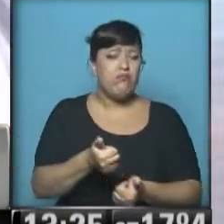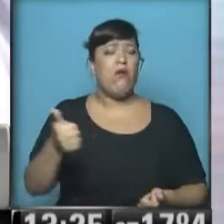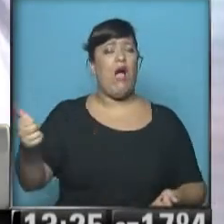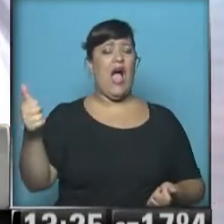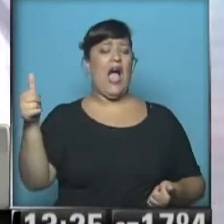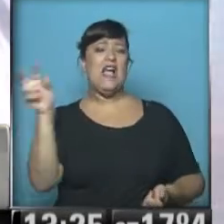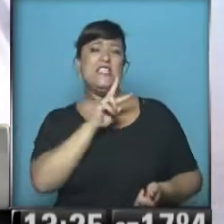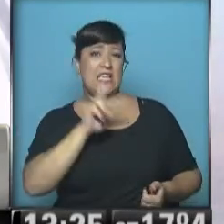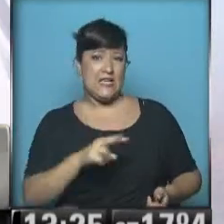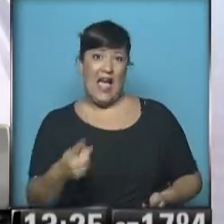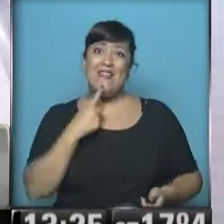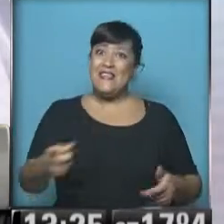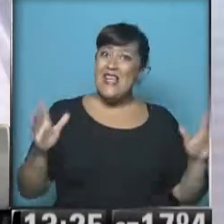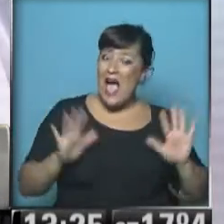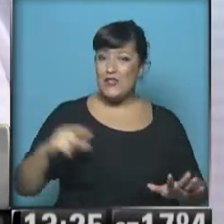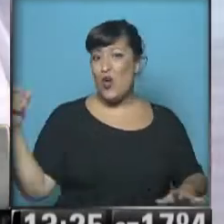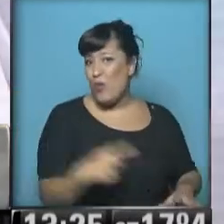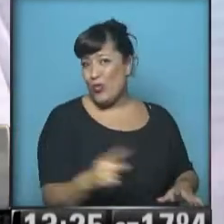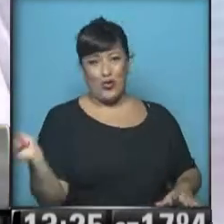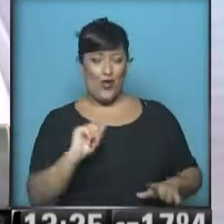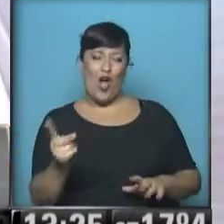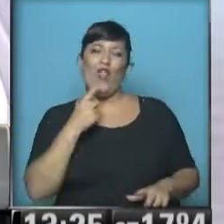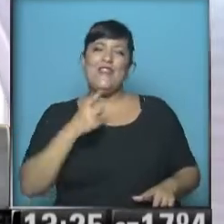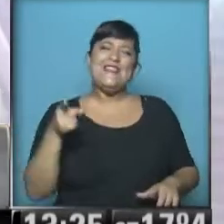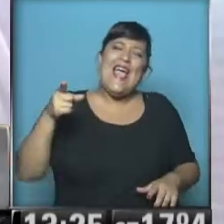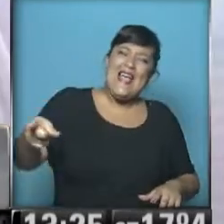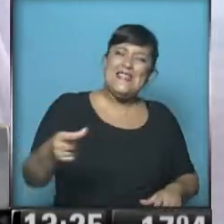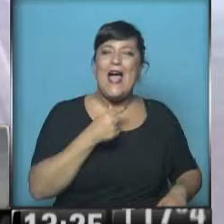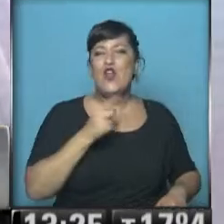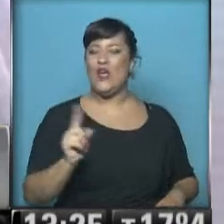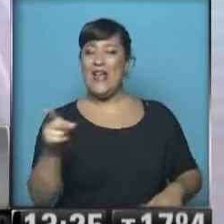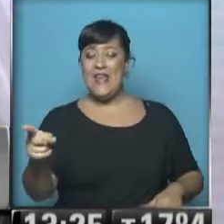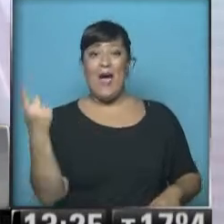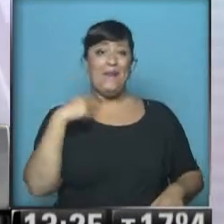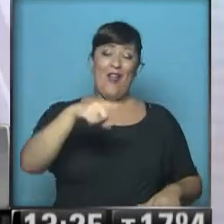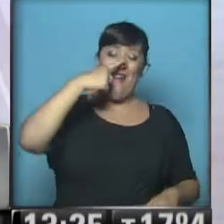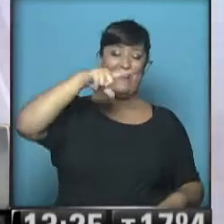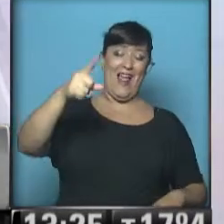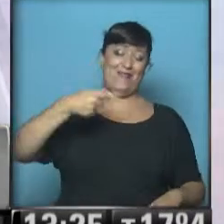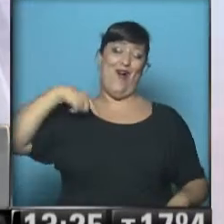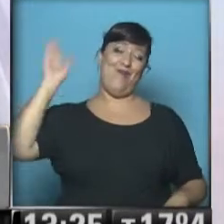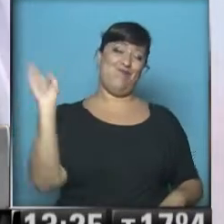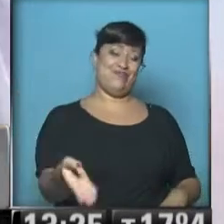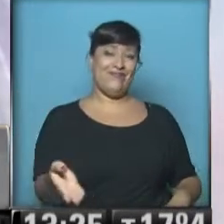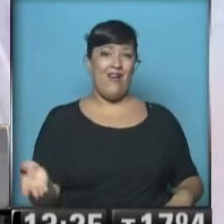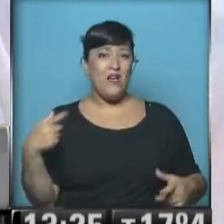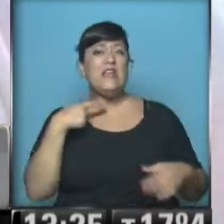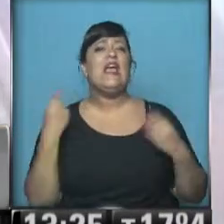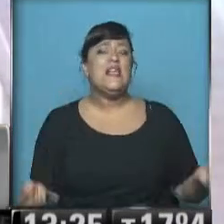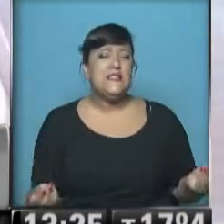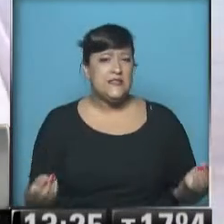Claro, no lo dicen así. Dicen, ella no quería, pero al final yo pude. ¿Y eso qué es?